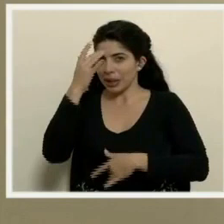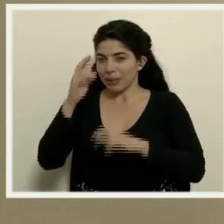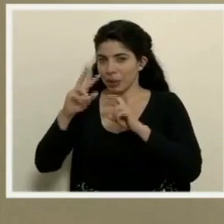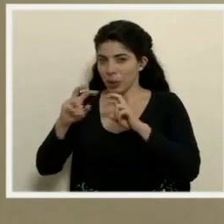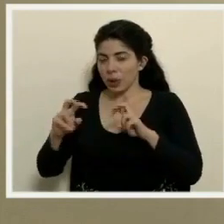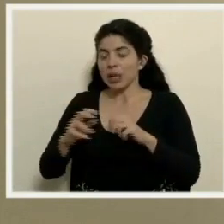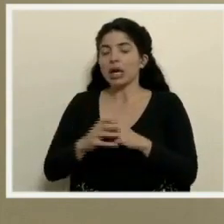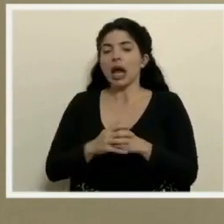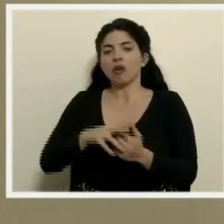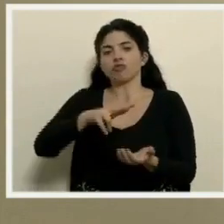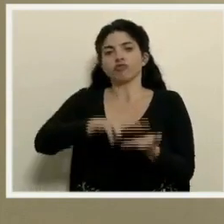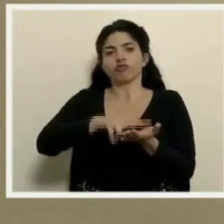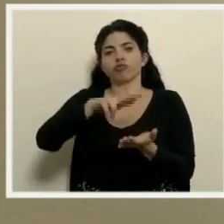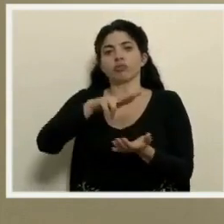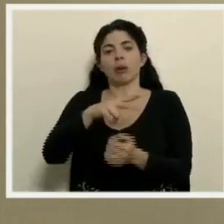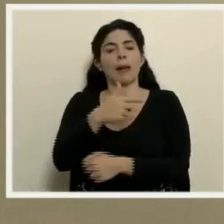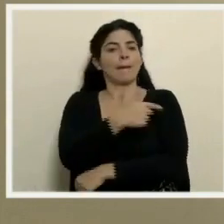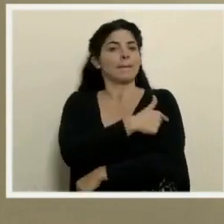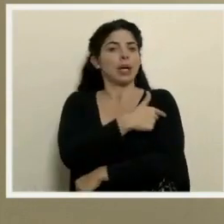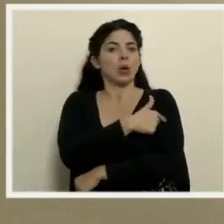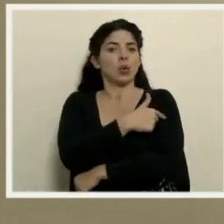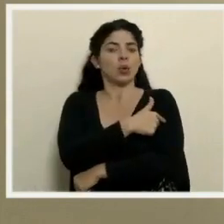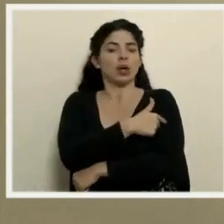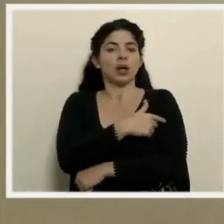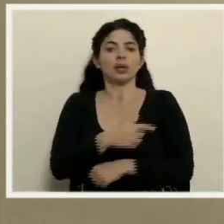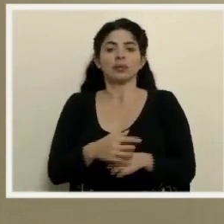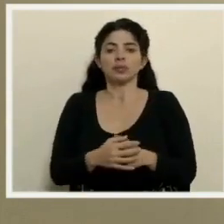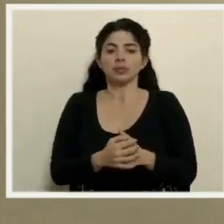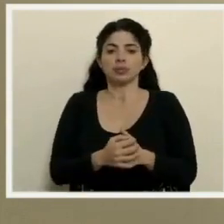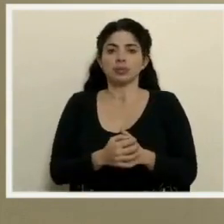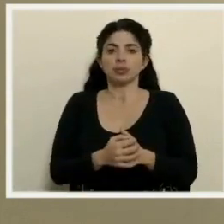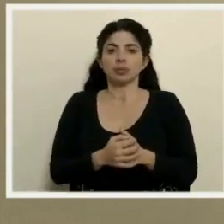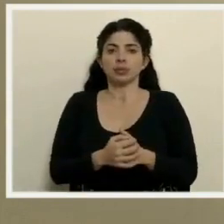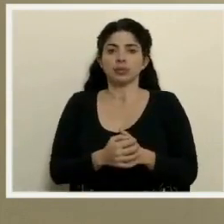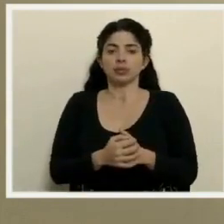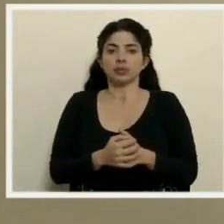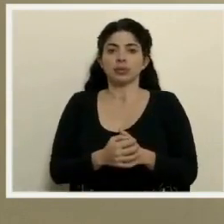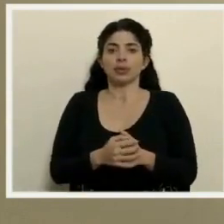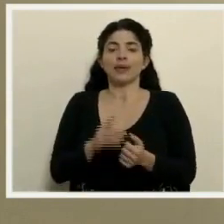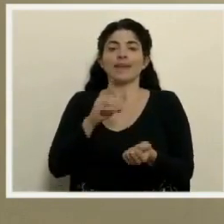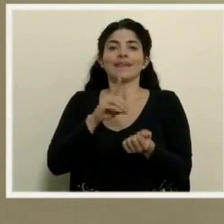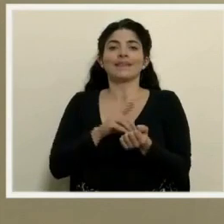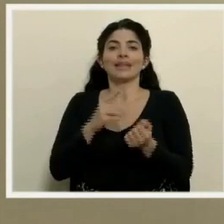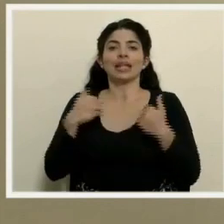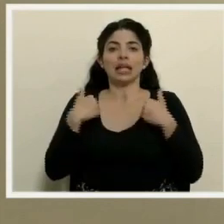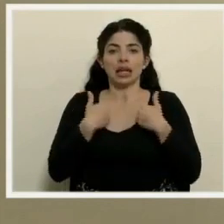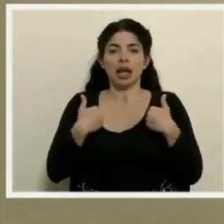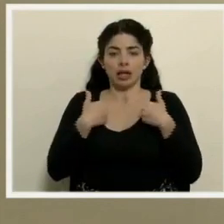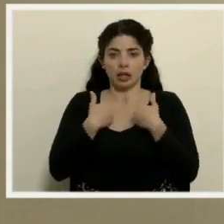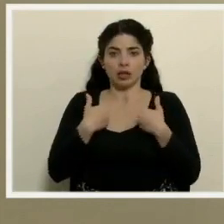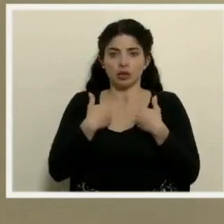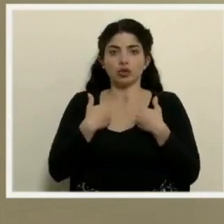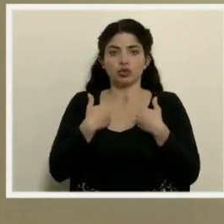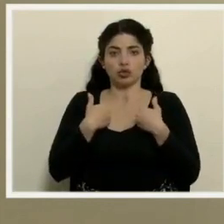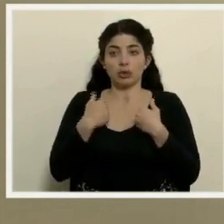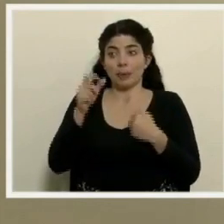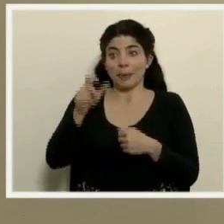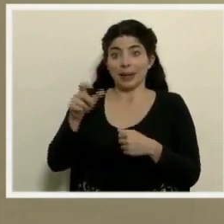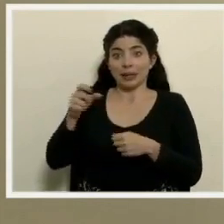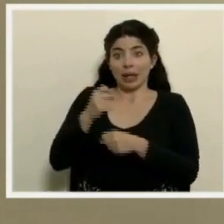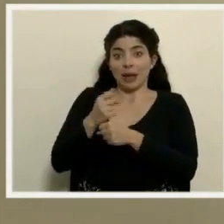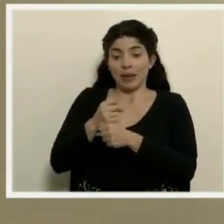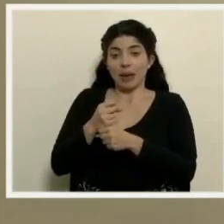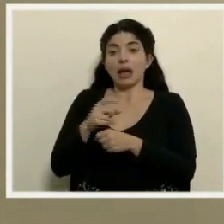avala la vacunación de los veterinarios, los y las veterinarios, el personal de